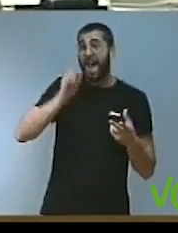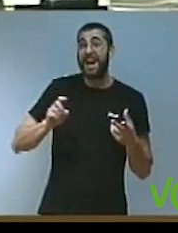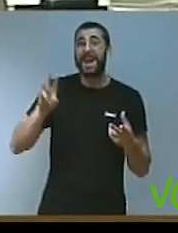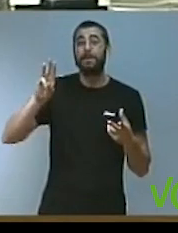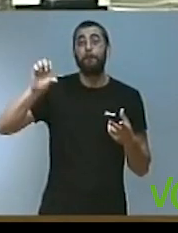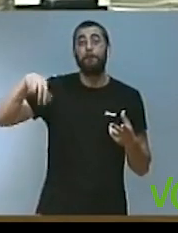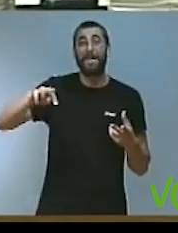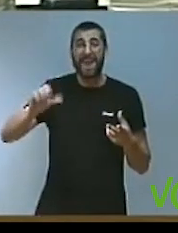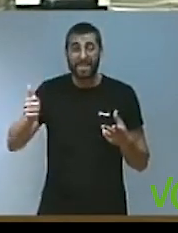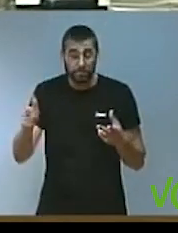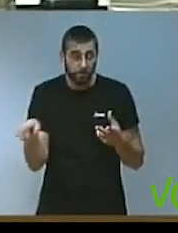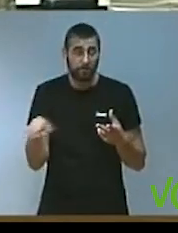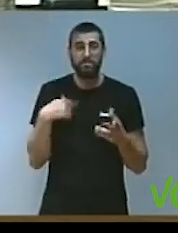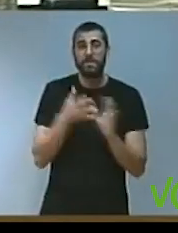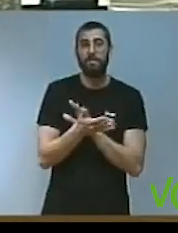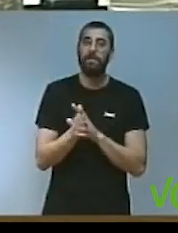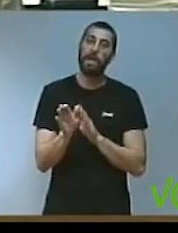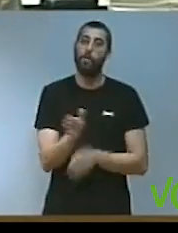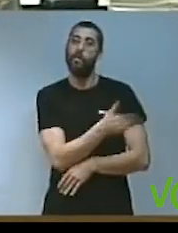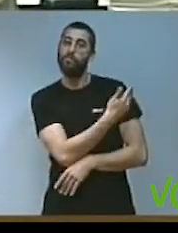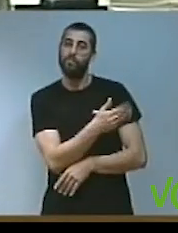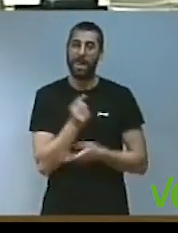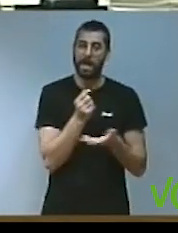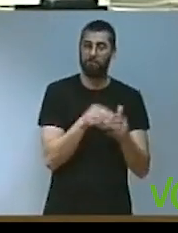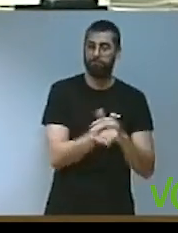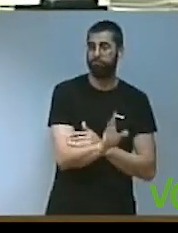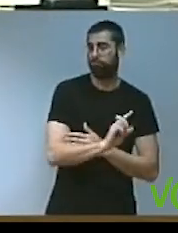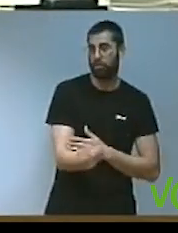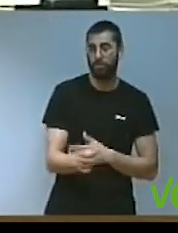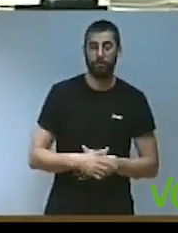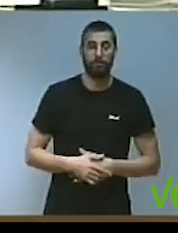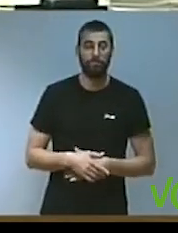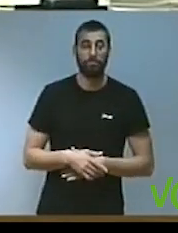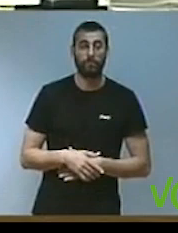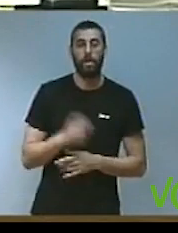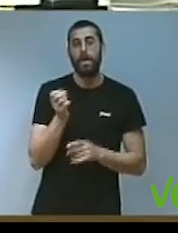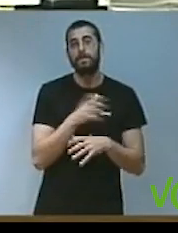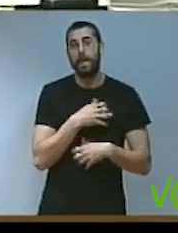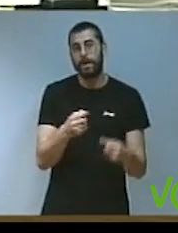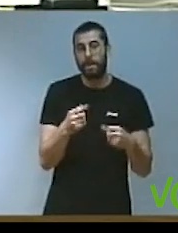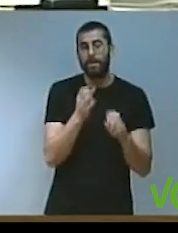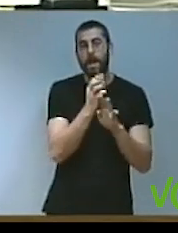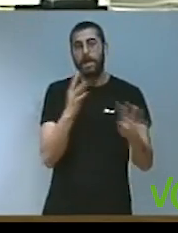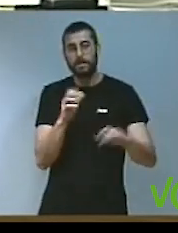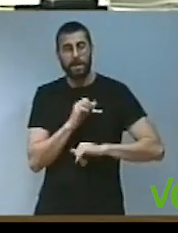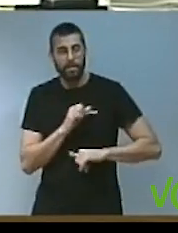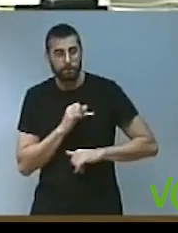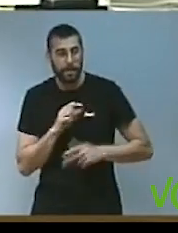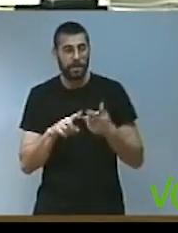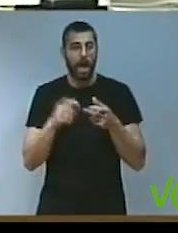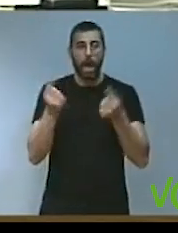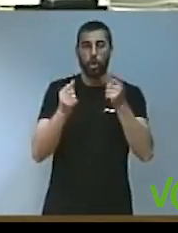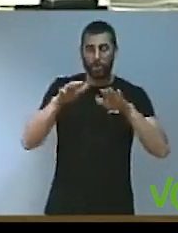promoción y la cultura valenciana. Todo muy coherente. De sanidad, ¿qué vamos a decir? Listas de espera, coches parados y ustedes